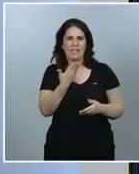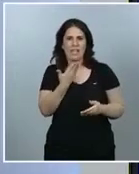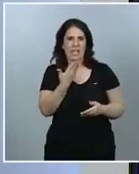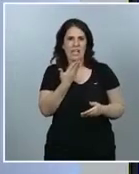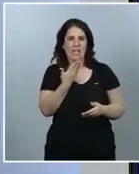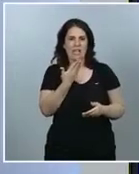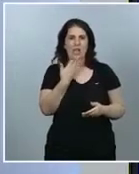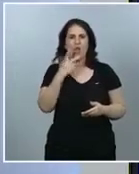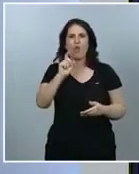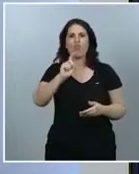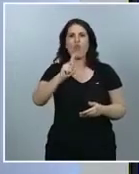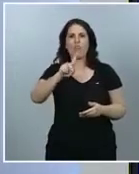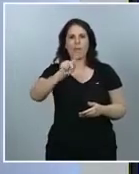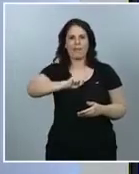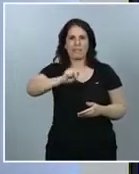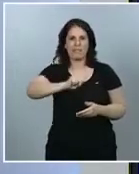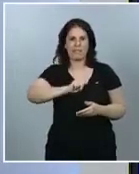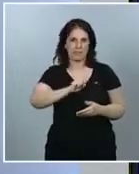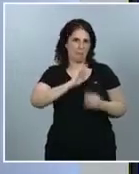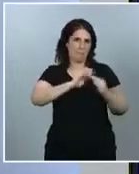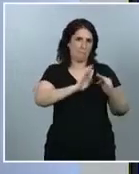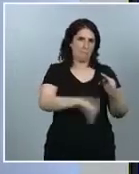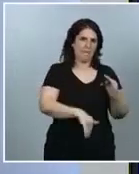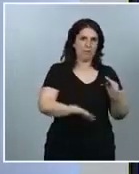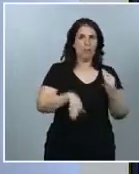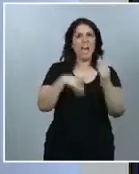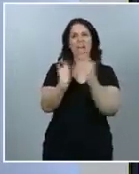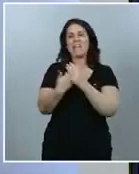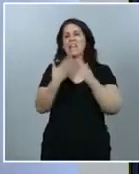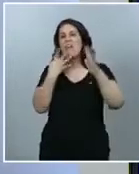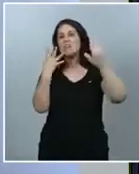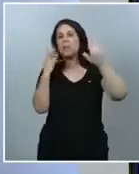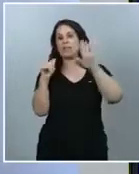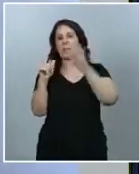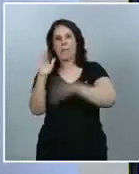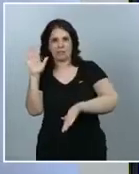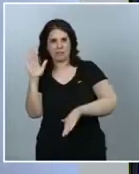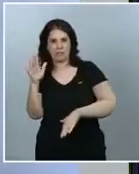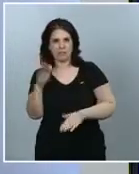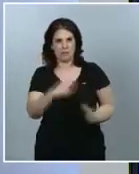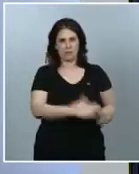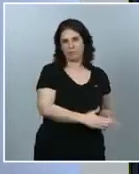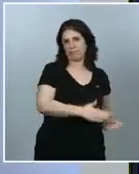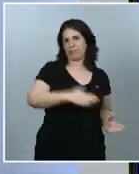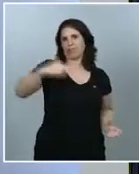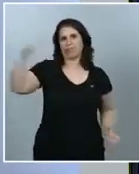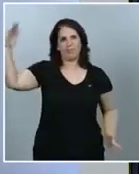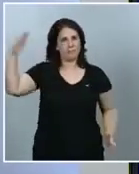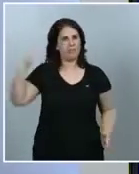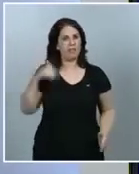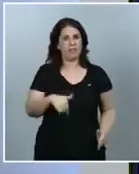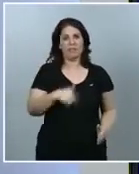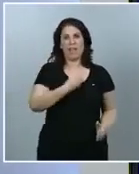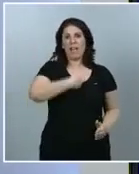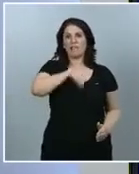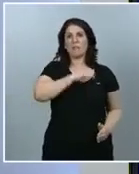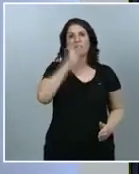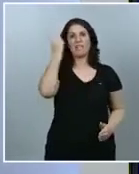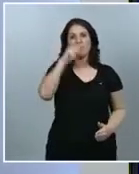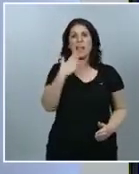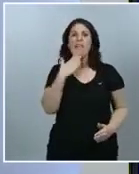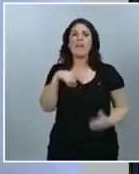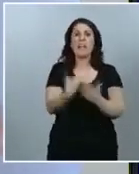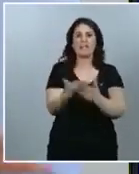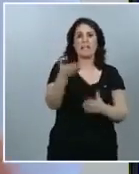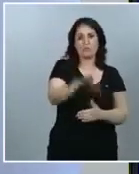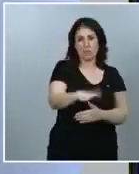meses hasta personas de más de 90 años siendo España un país con una esperanza de vida muy alta es muy relevante